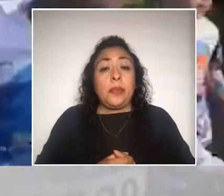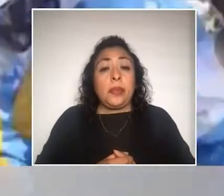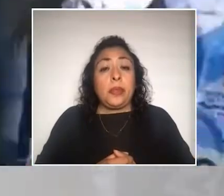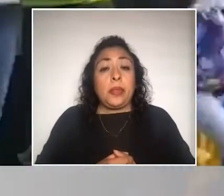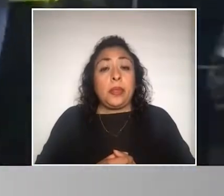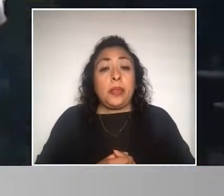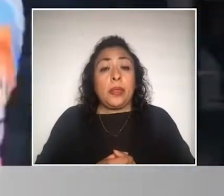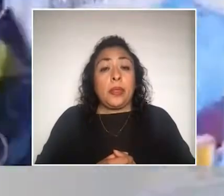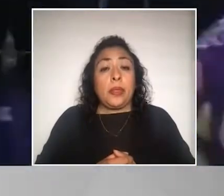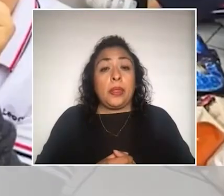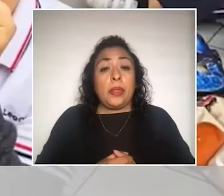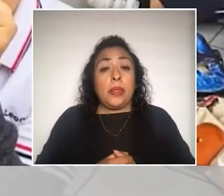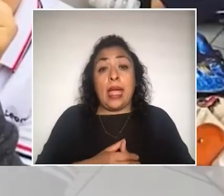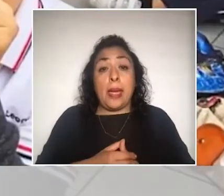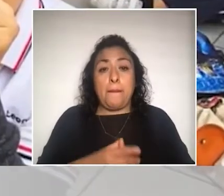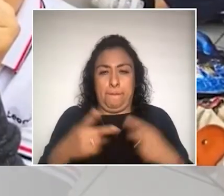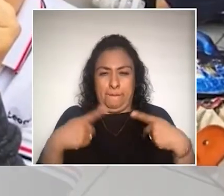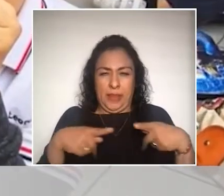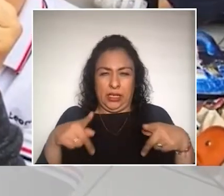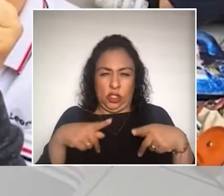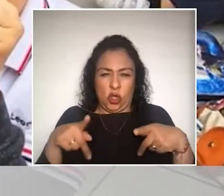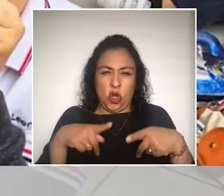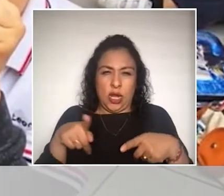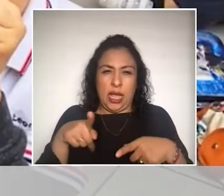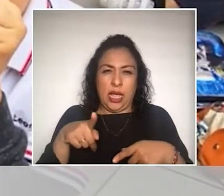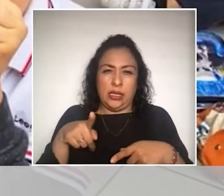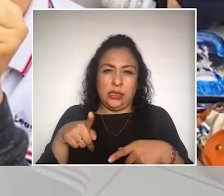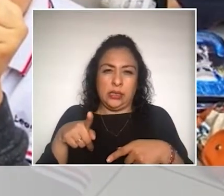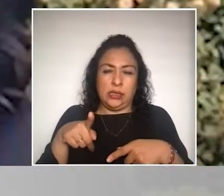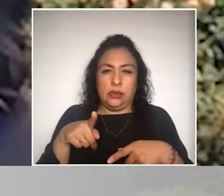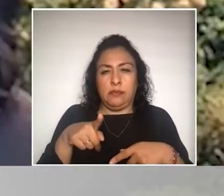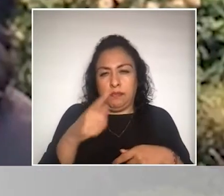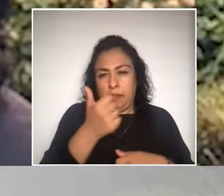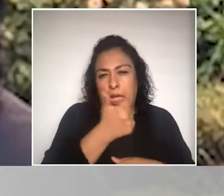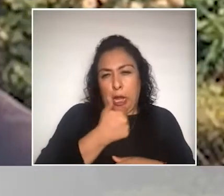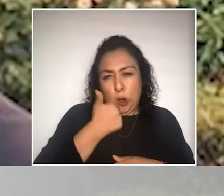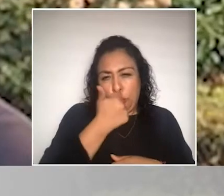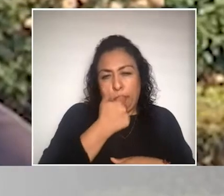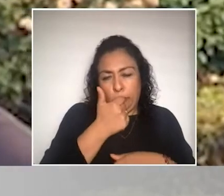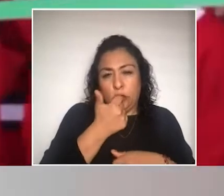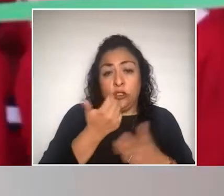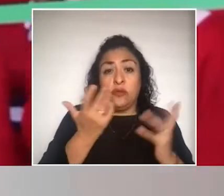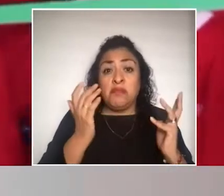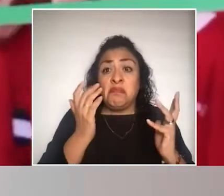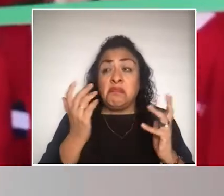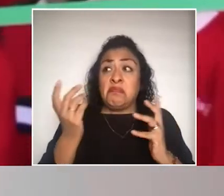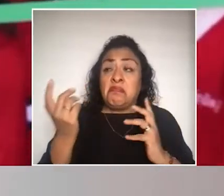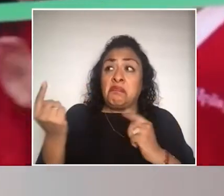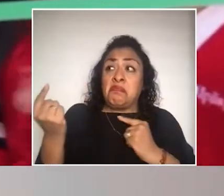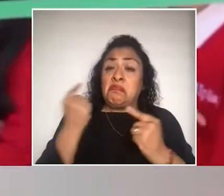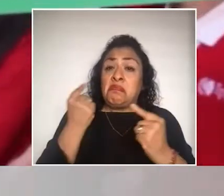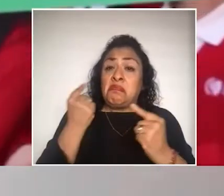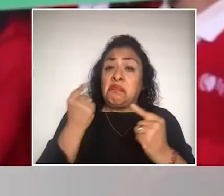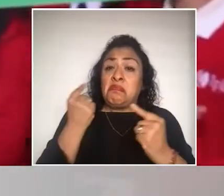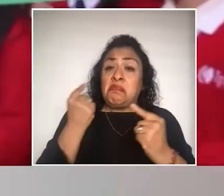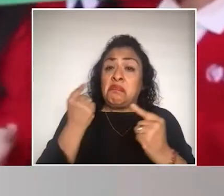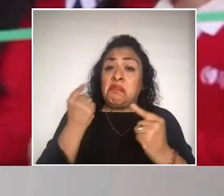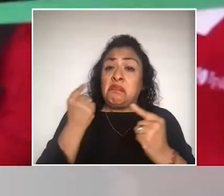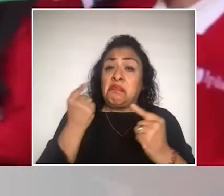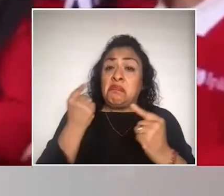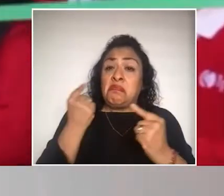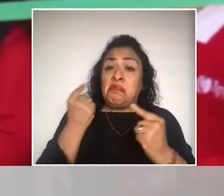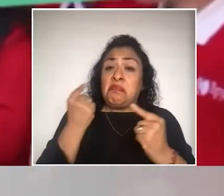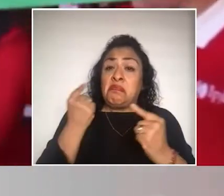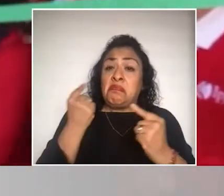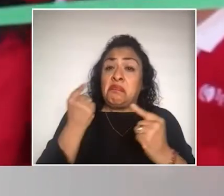hecho, nuestros beneficiarios nos han comentado que no hay otro lugar o otra escuela en la que pueden recibir